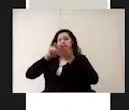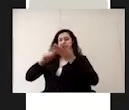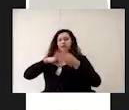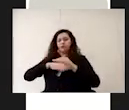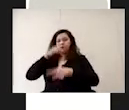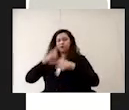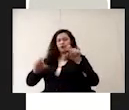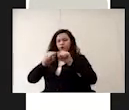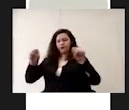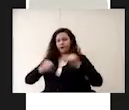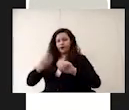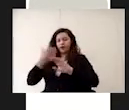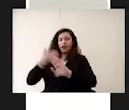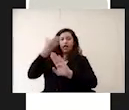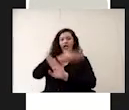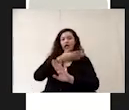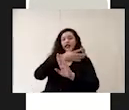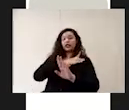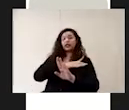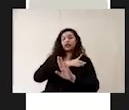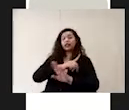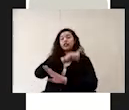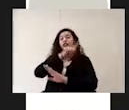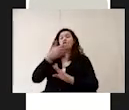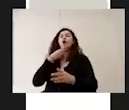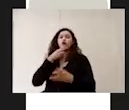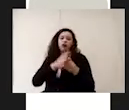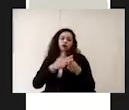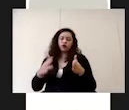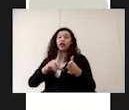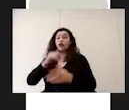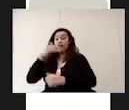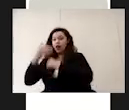la sala antes y después del uso de cada grupo